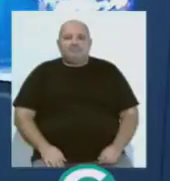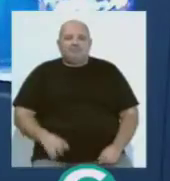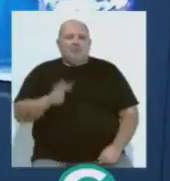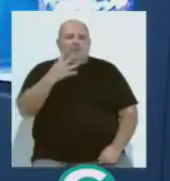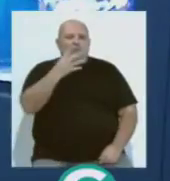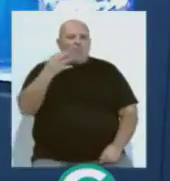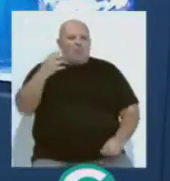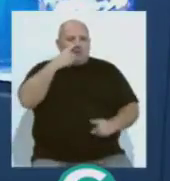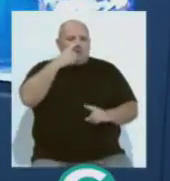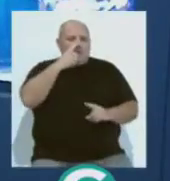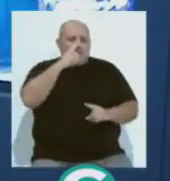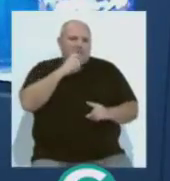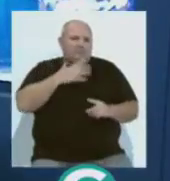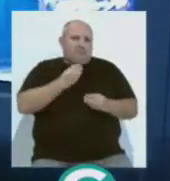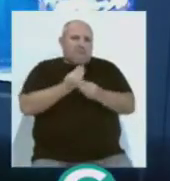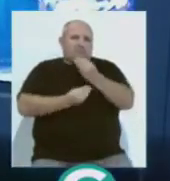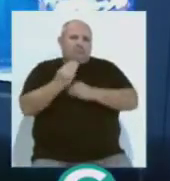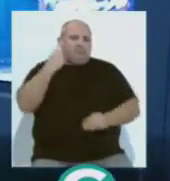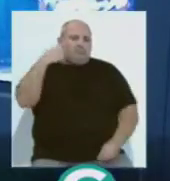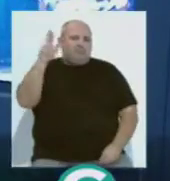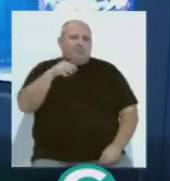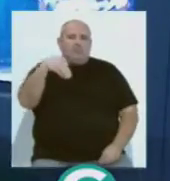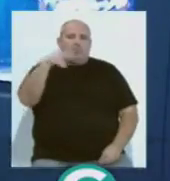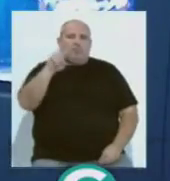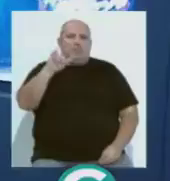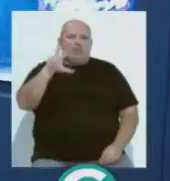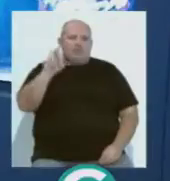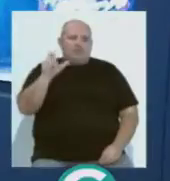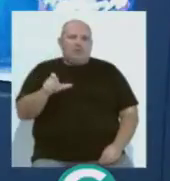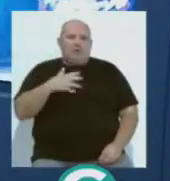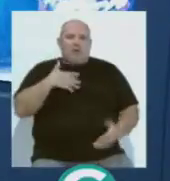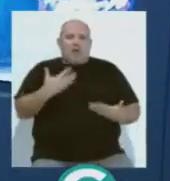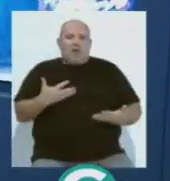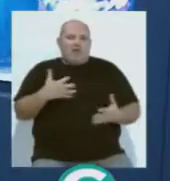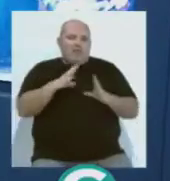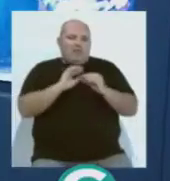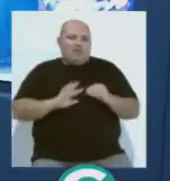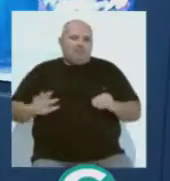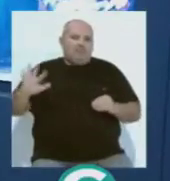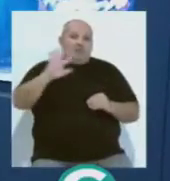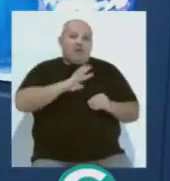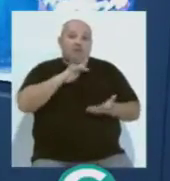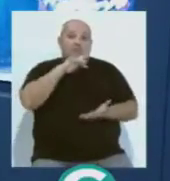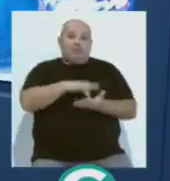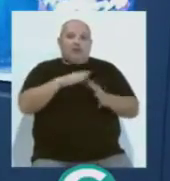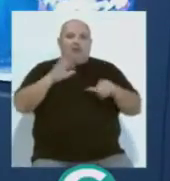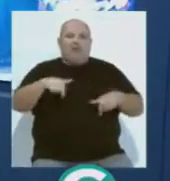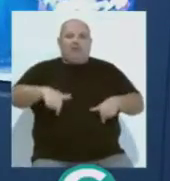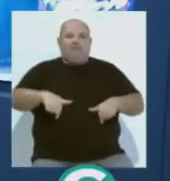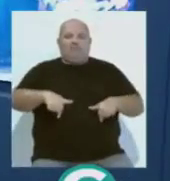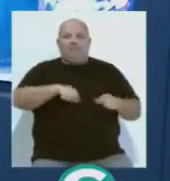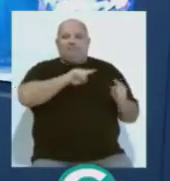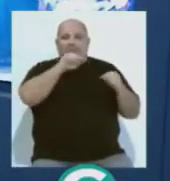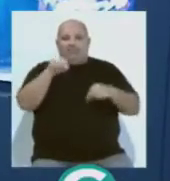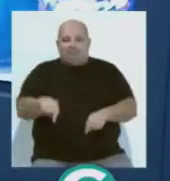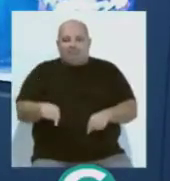400 años del nacimiento de Murillo es lo que se está celebrando en toda Andalucía. Ahora es el Museo de Cádiz